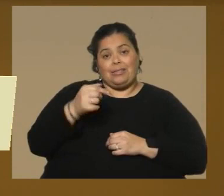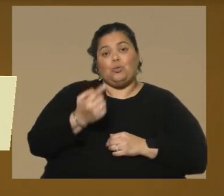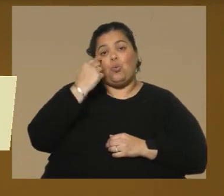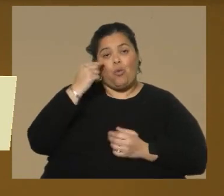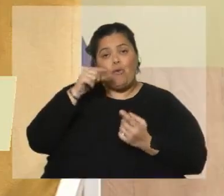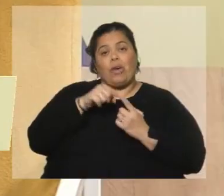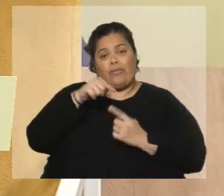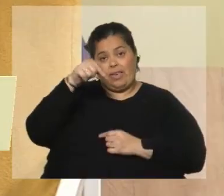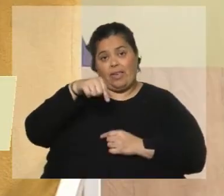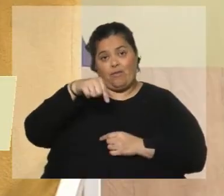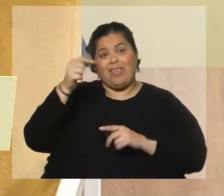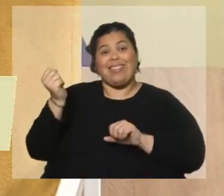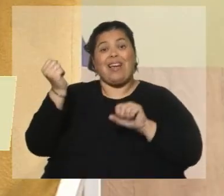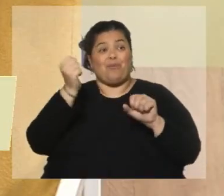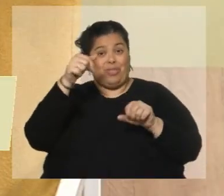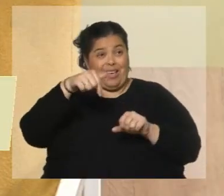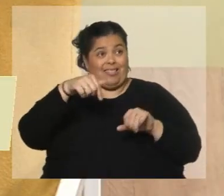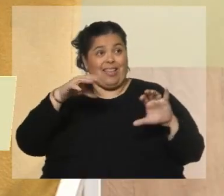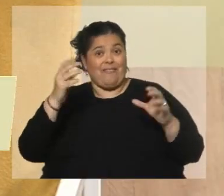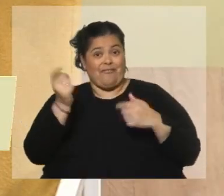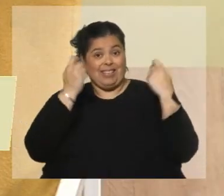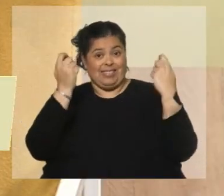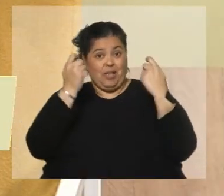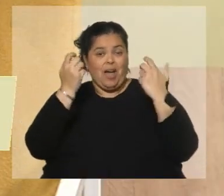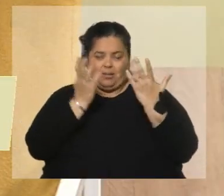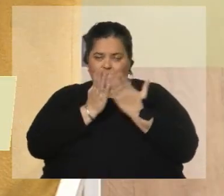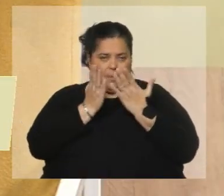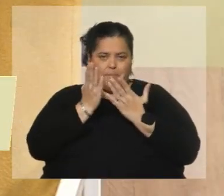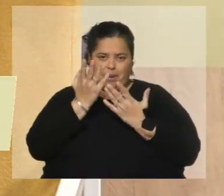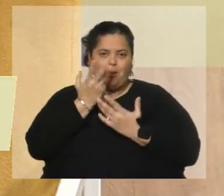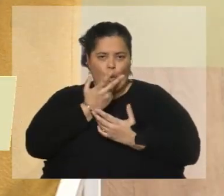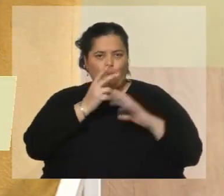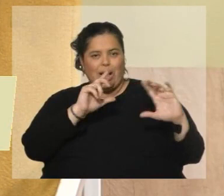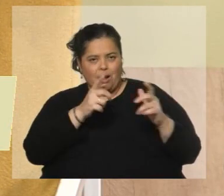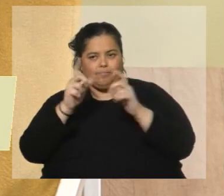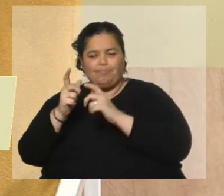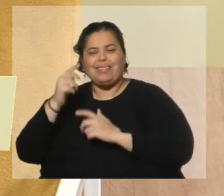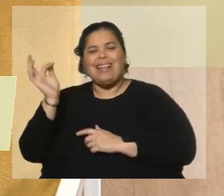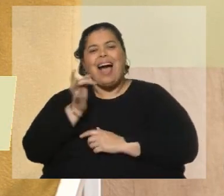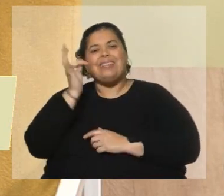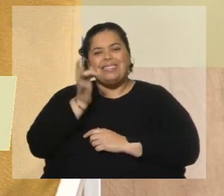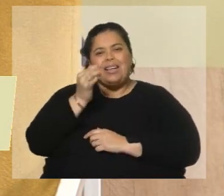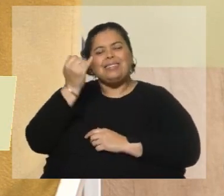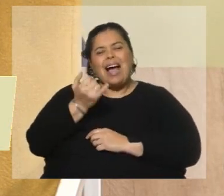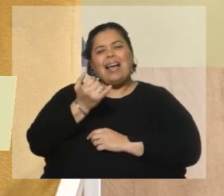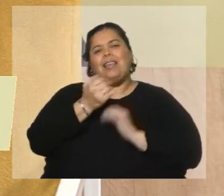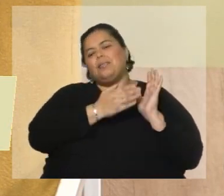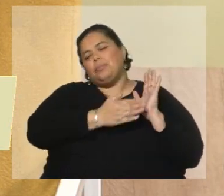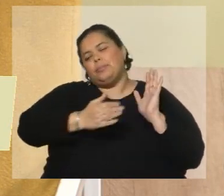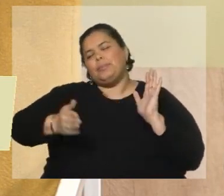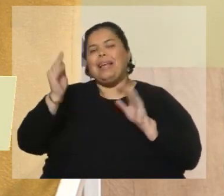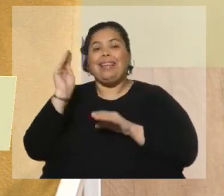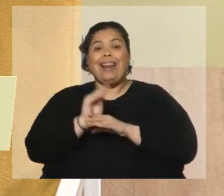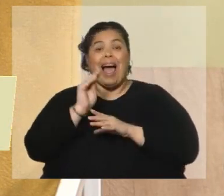fundacionales de este festival que está muy vigente. Tenemos una serie de masterclases para